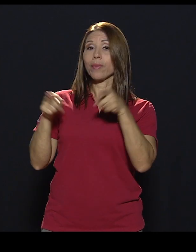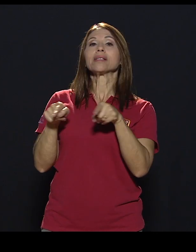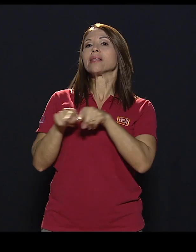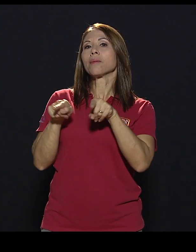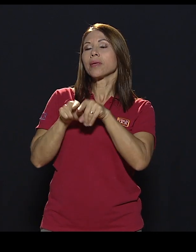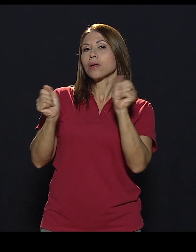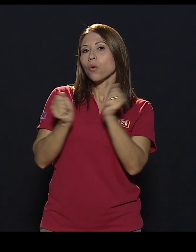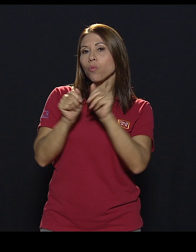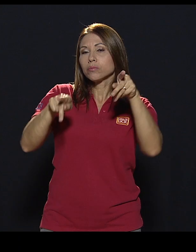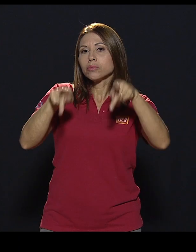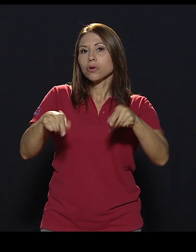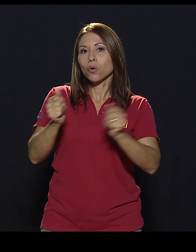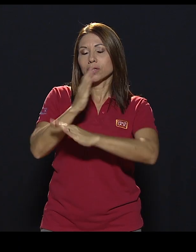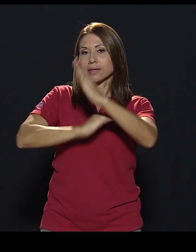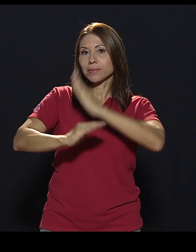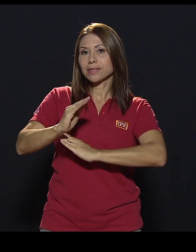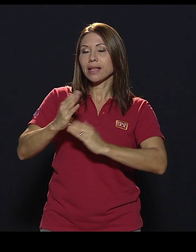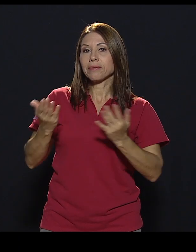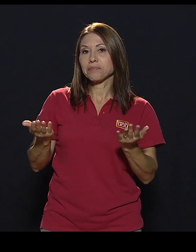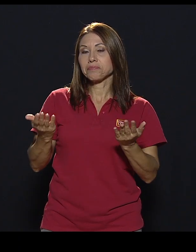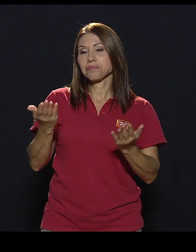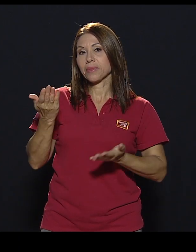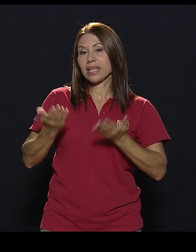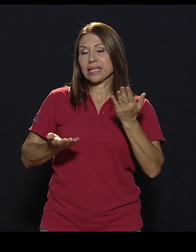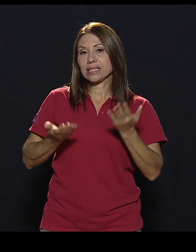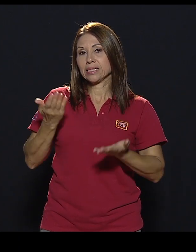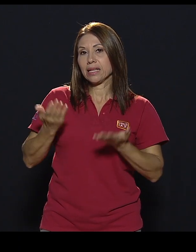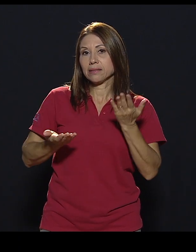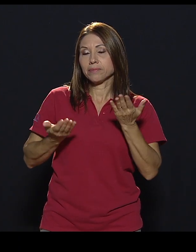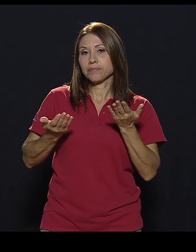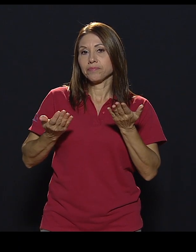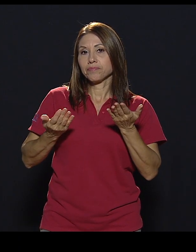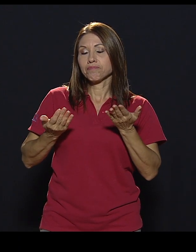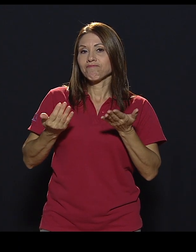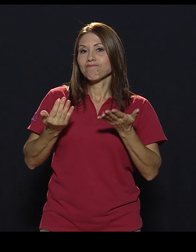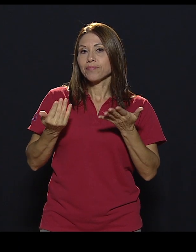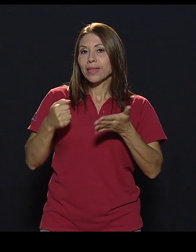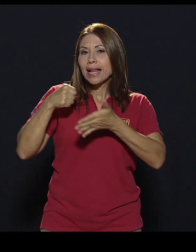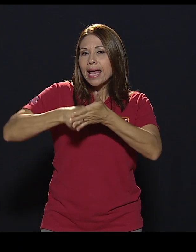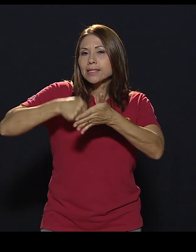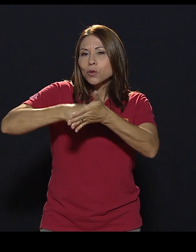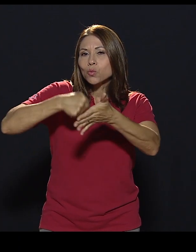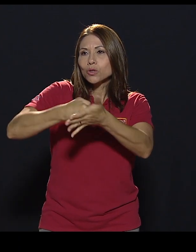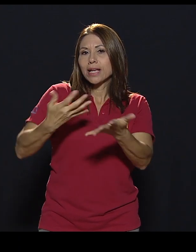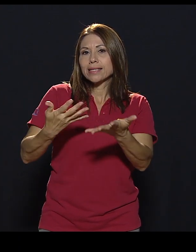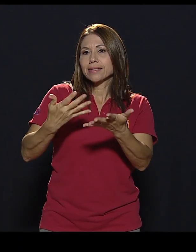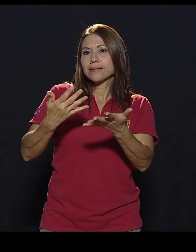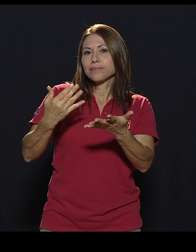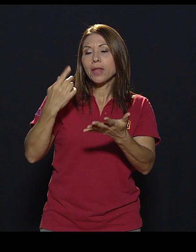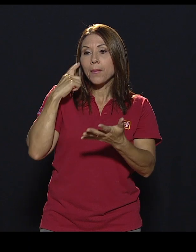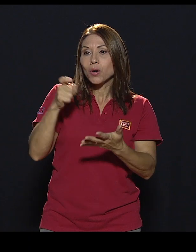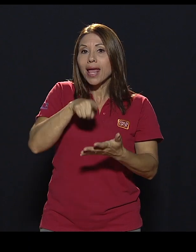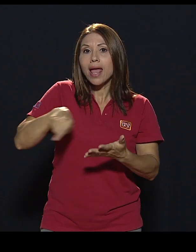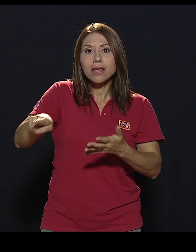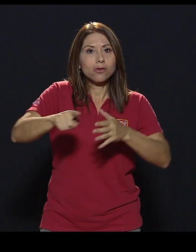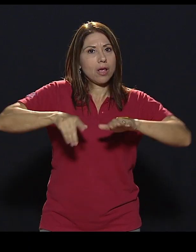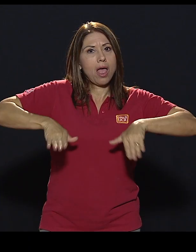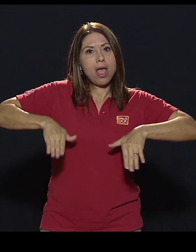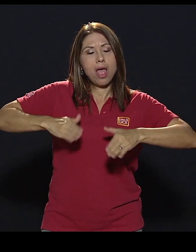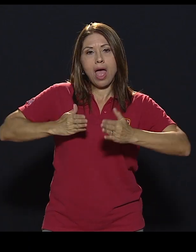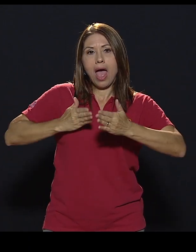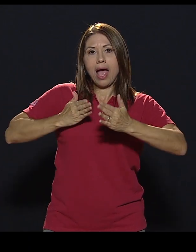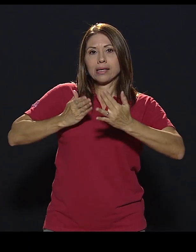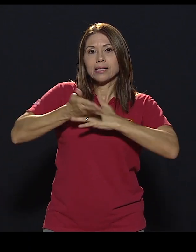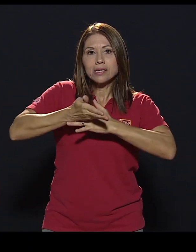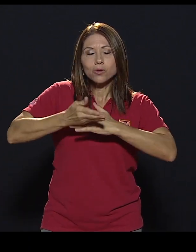con la población con discapacidad, ¿verdad? Quizás las luchas, al no tener un acceso igualitario